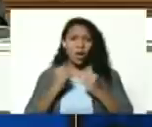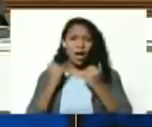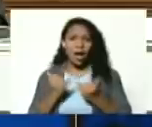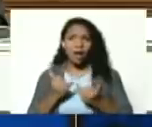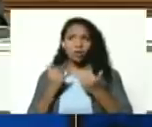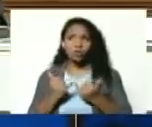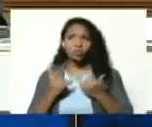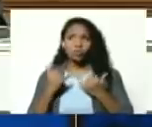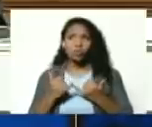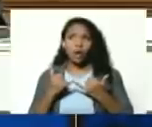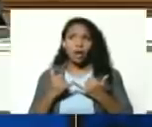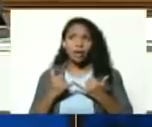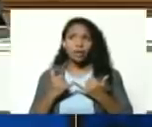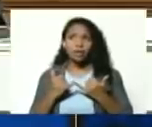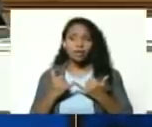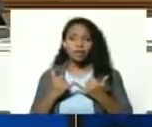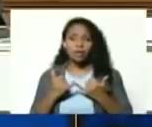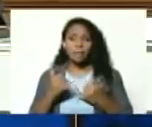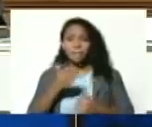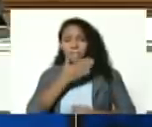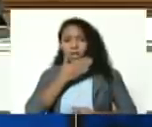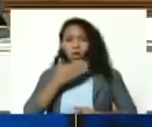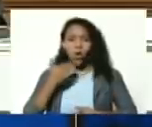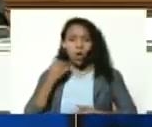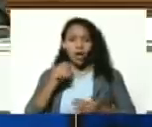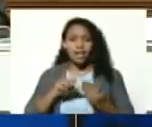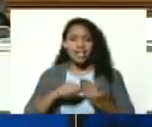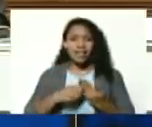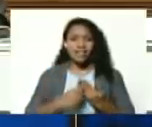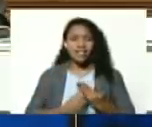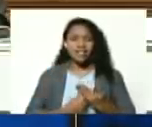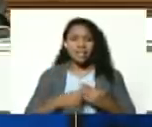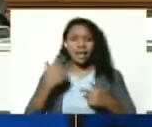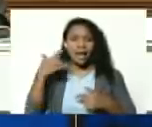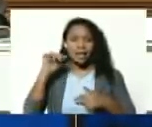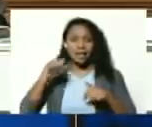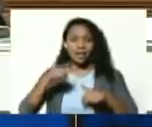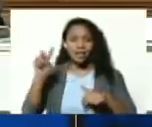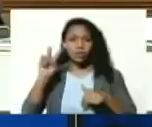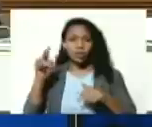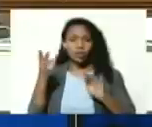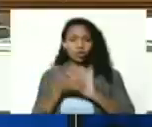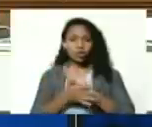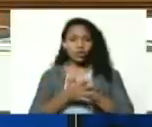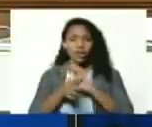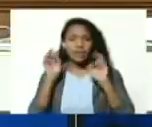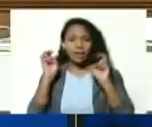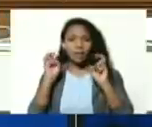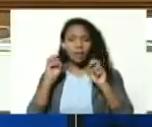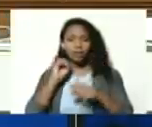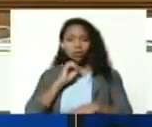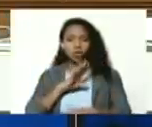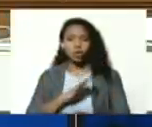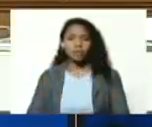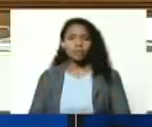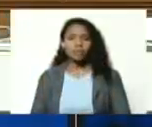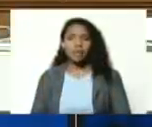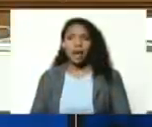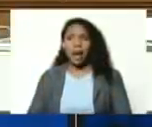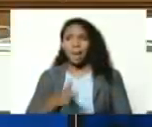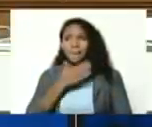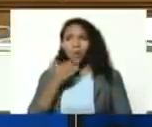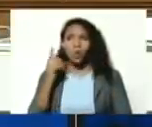la mejor revista que ha existido en Venezuela sobre asuntos históricos la